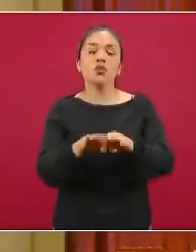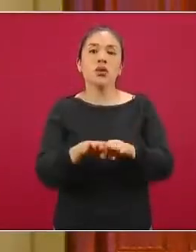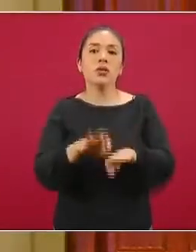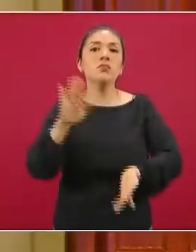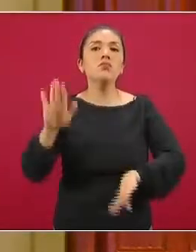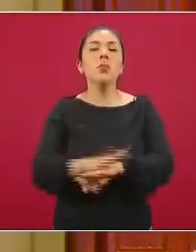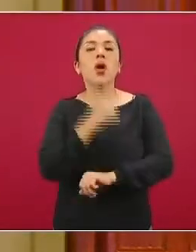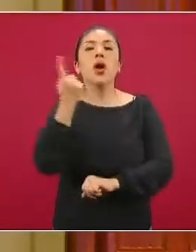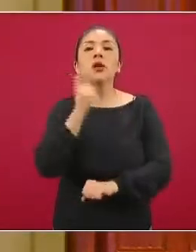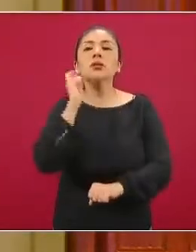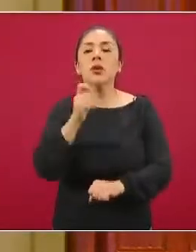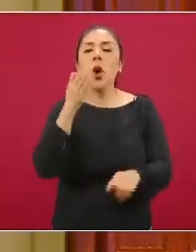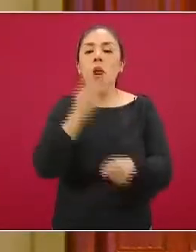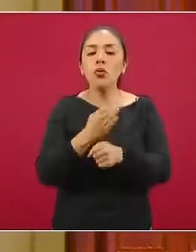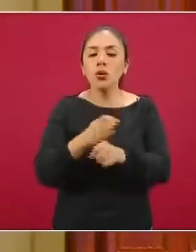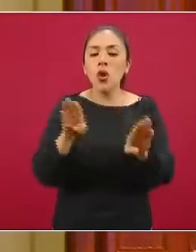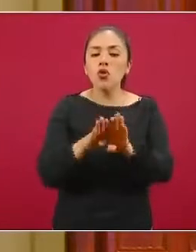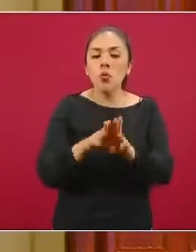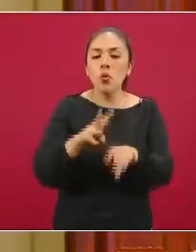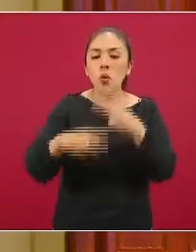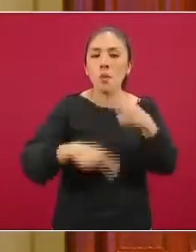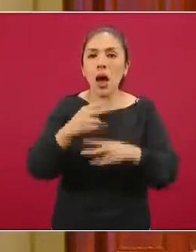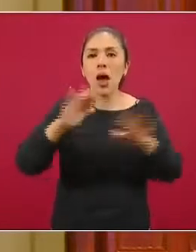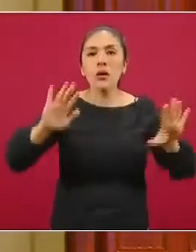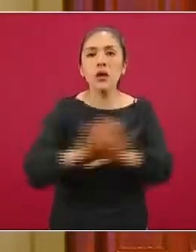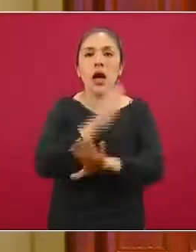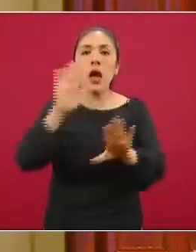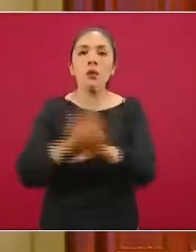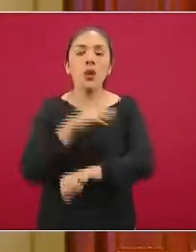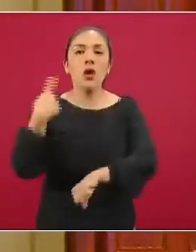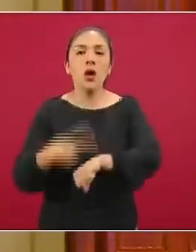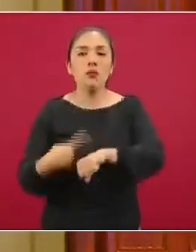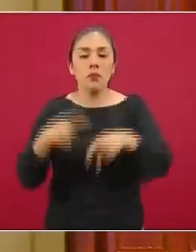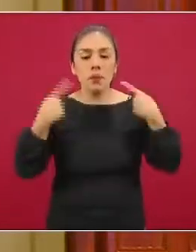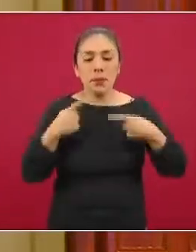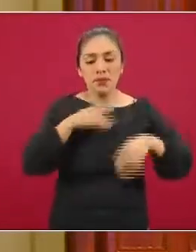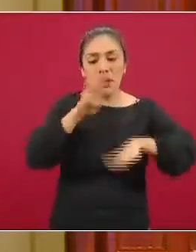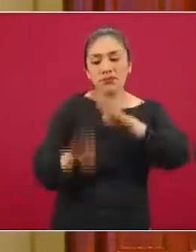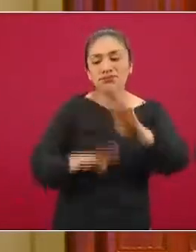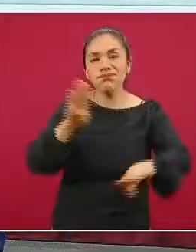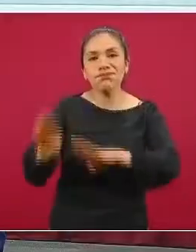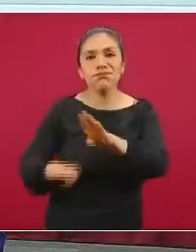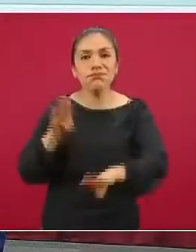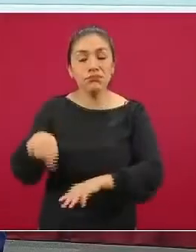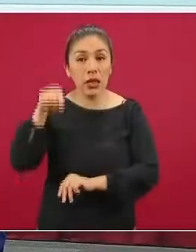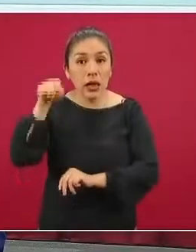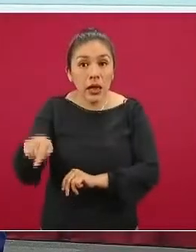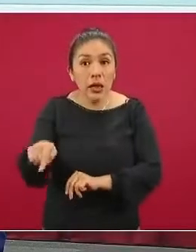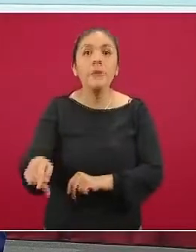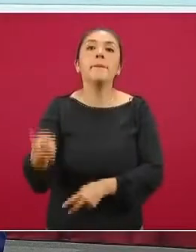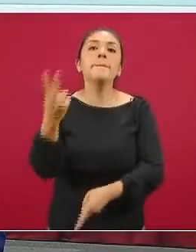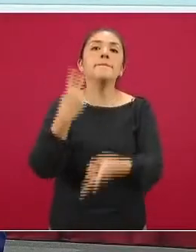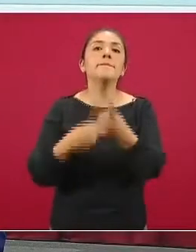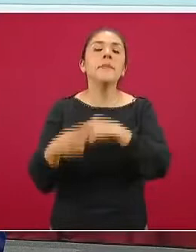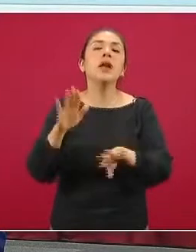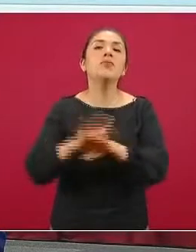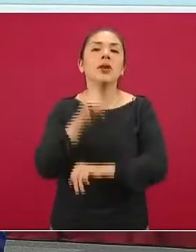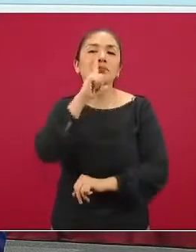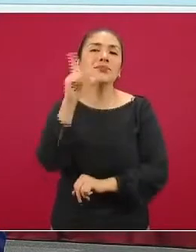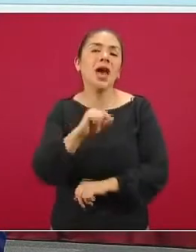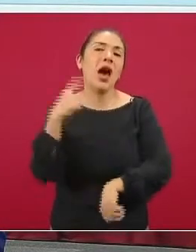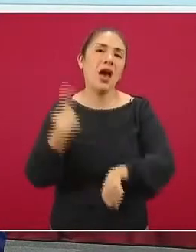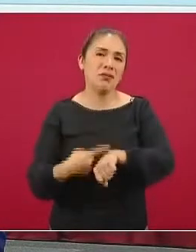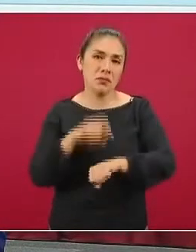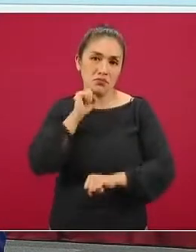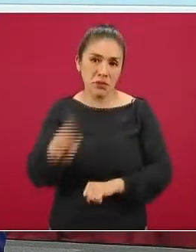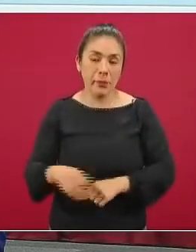precisamente de cómo está evolucionando la epidemia y la mortalidad que en su momento está produciendo a consecuencia de la